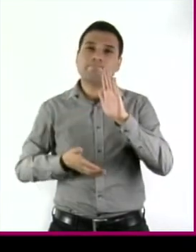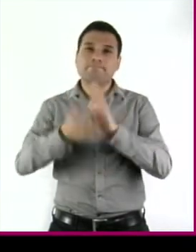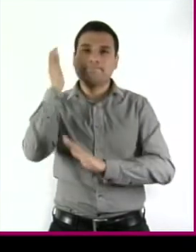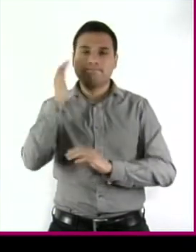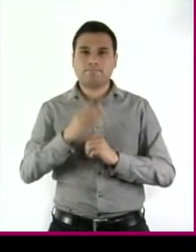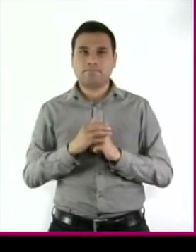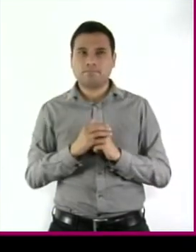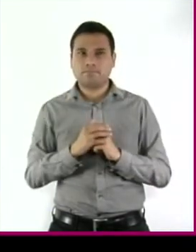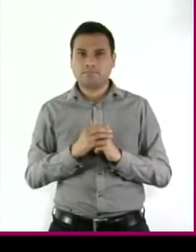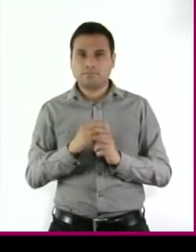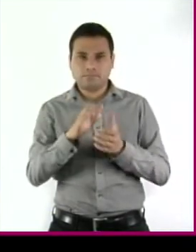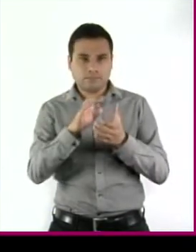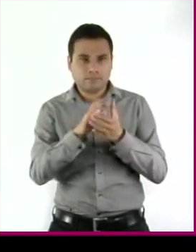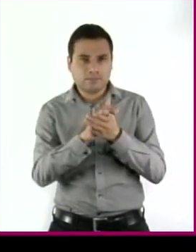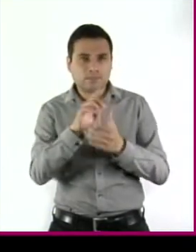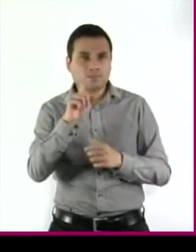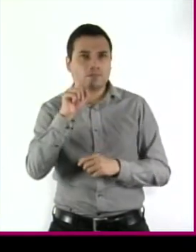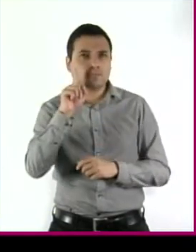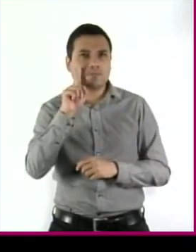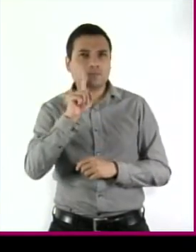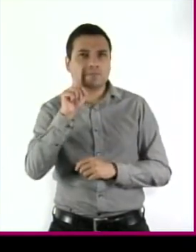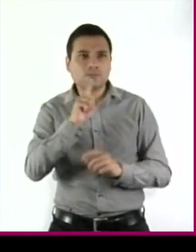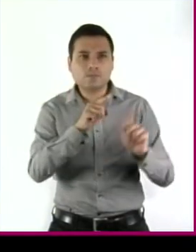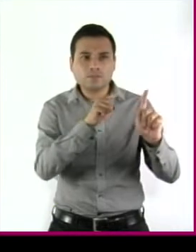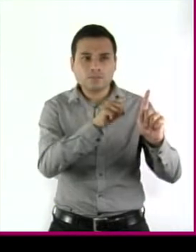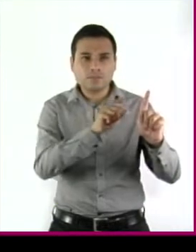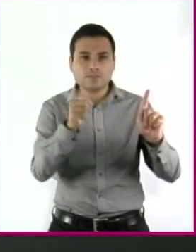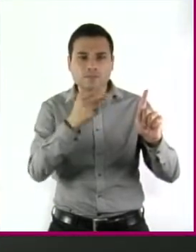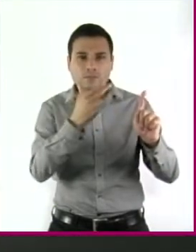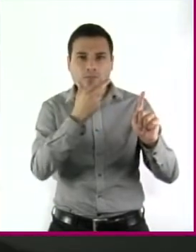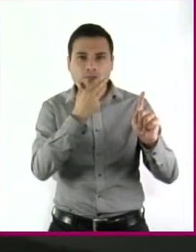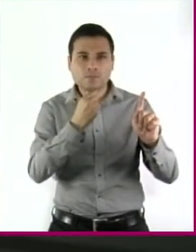posibilidad de tener relaciones carnales con otros hombres?